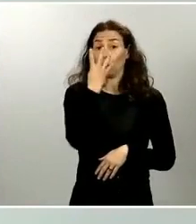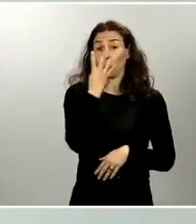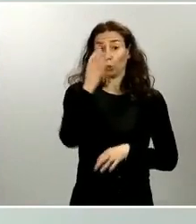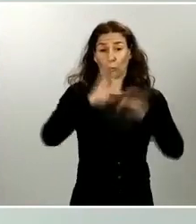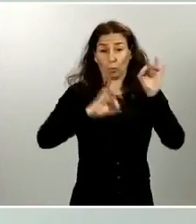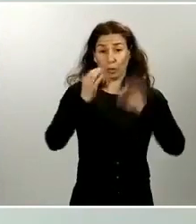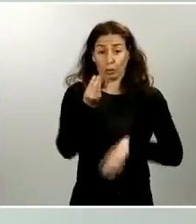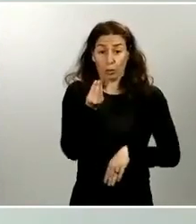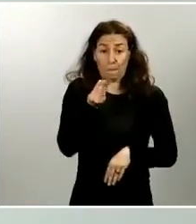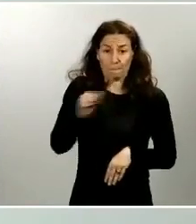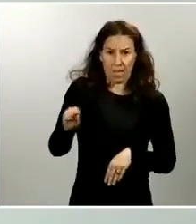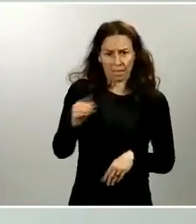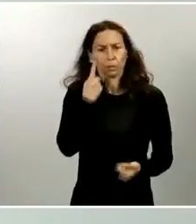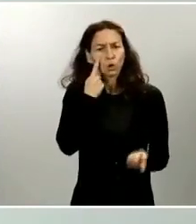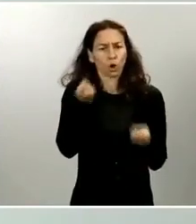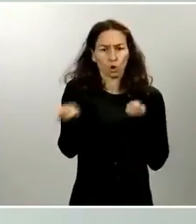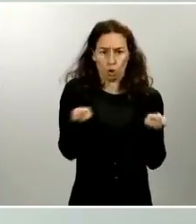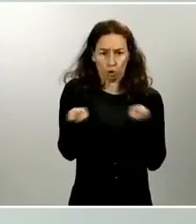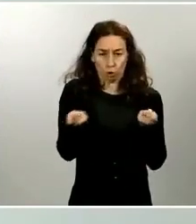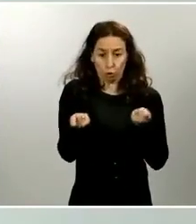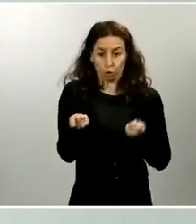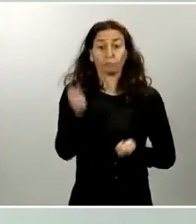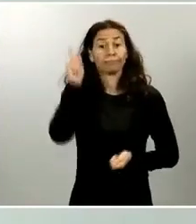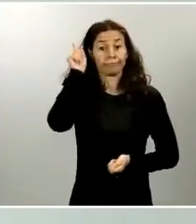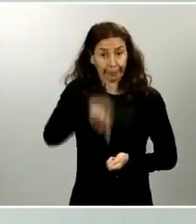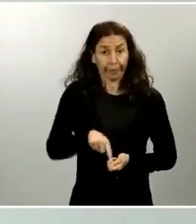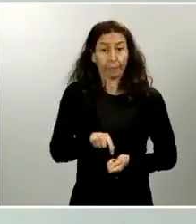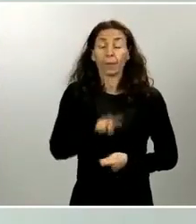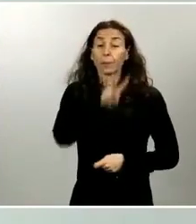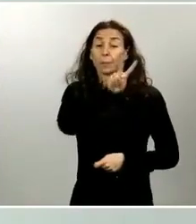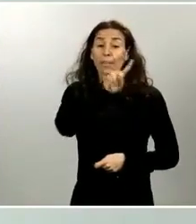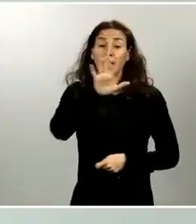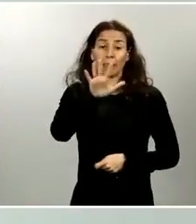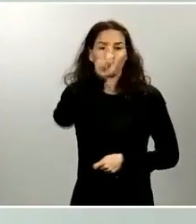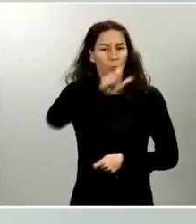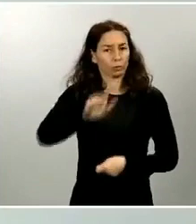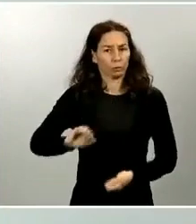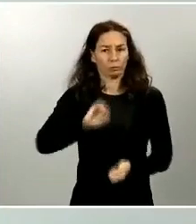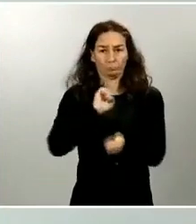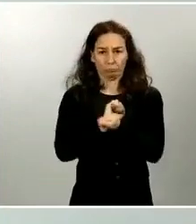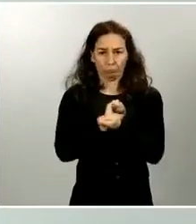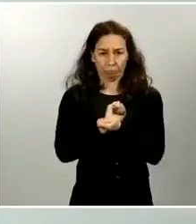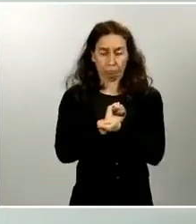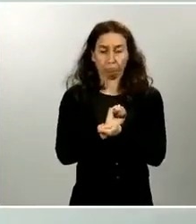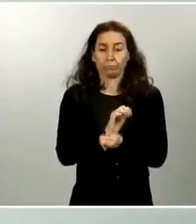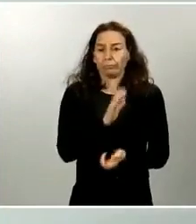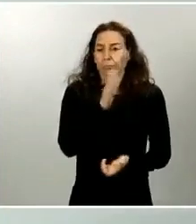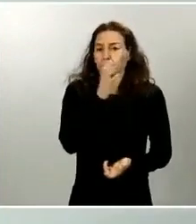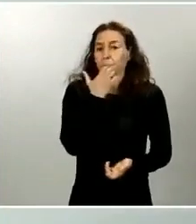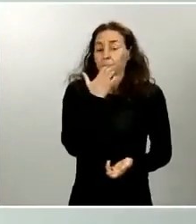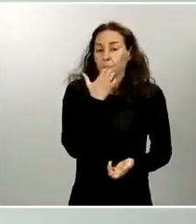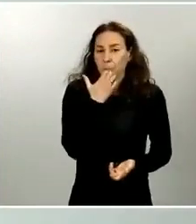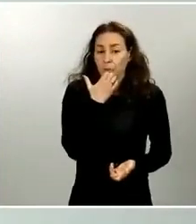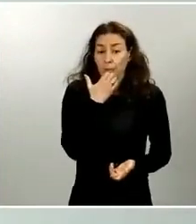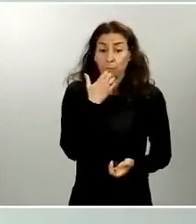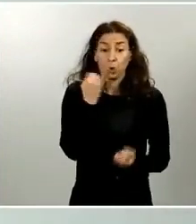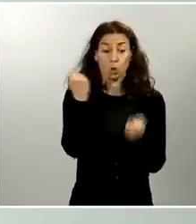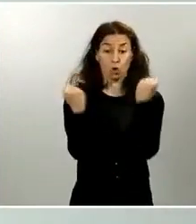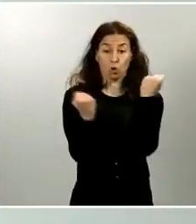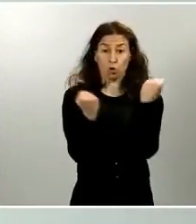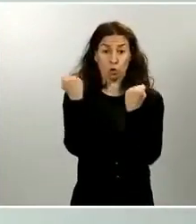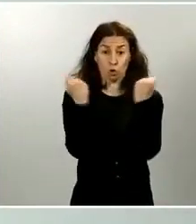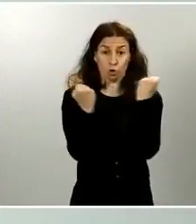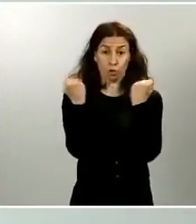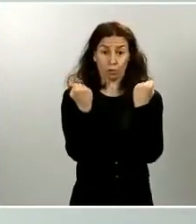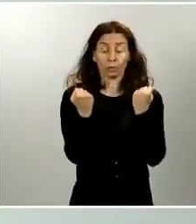controladas y a la detención de 25 personas. Como es el caso de ese vehículo que circulaba por